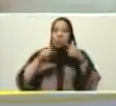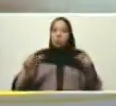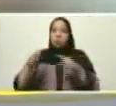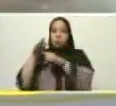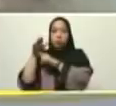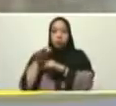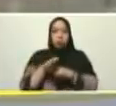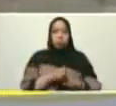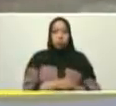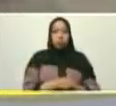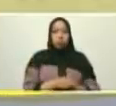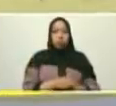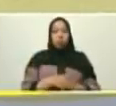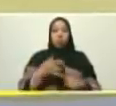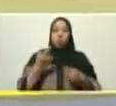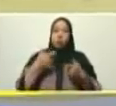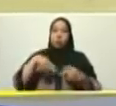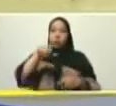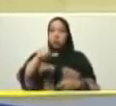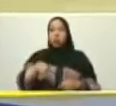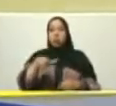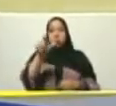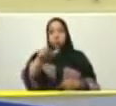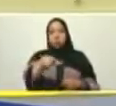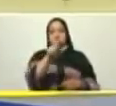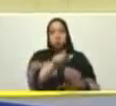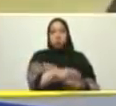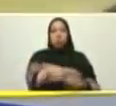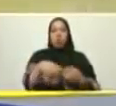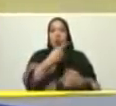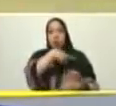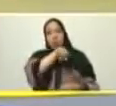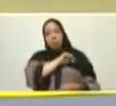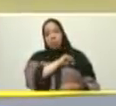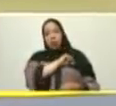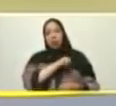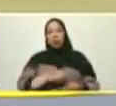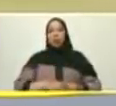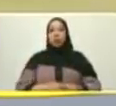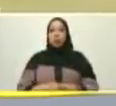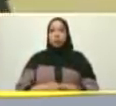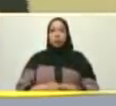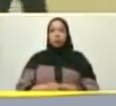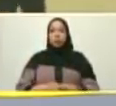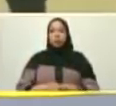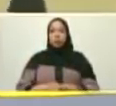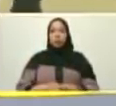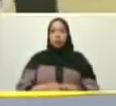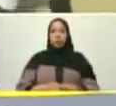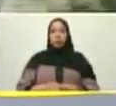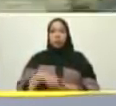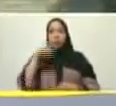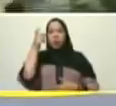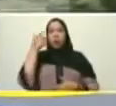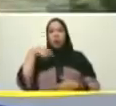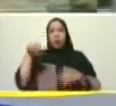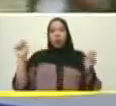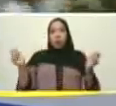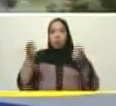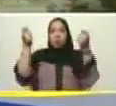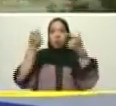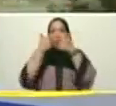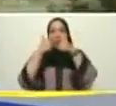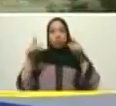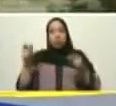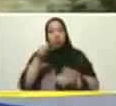espinazo al ejército imperial de España. Fue una campaña concebida para liberar